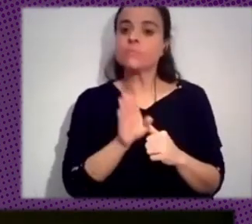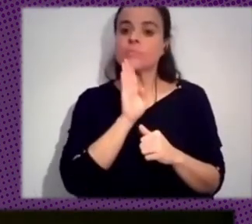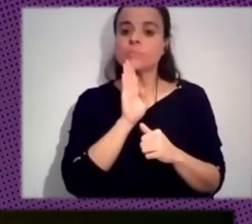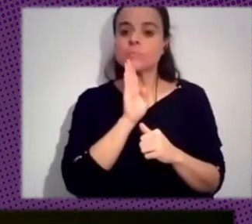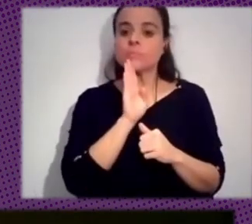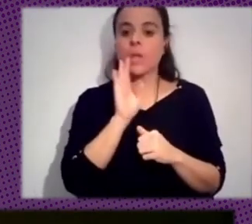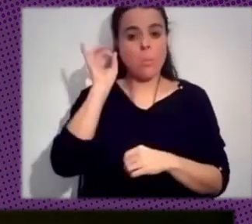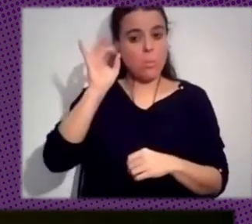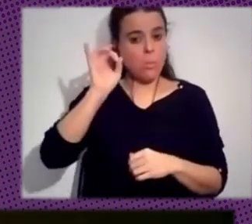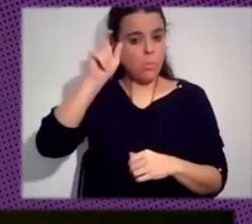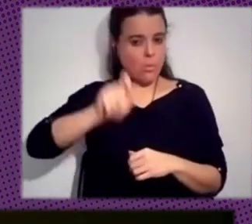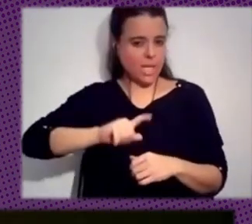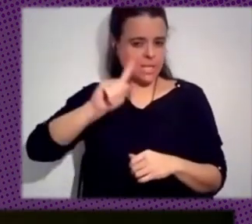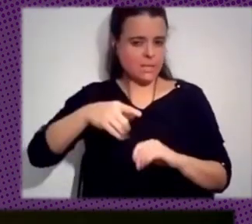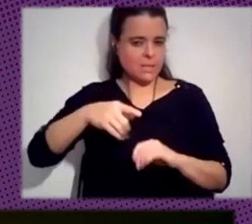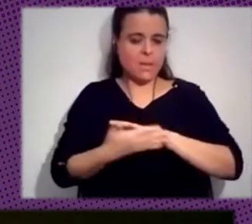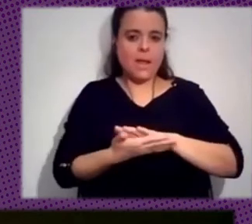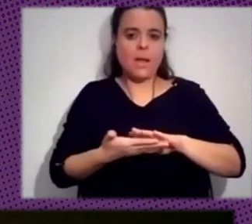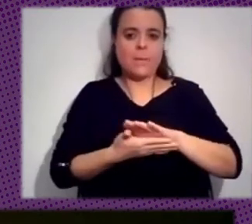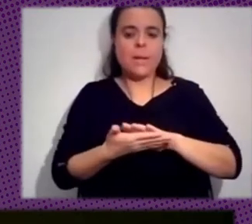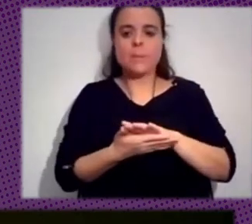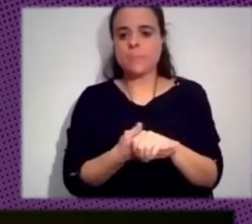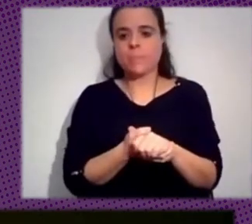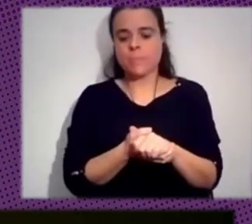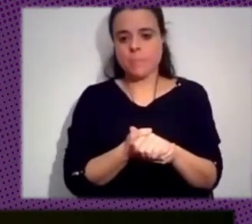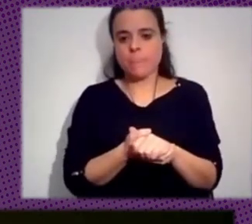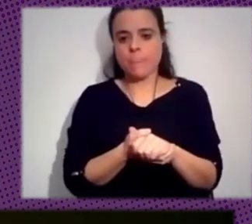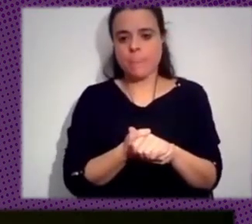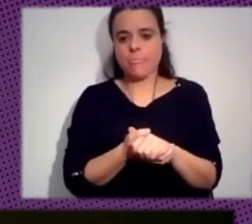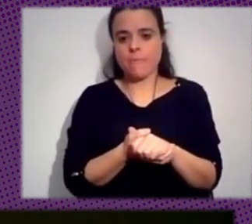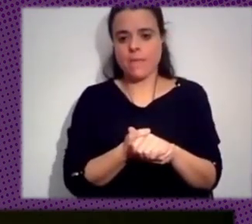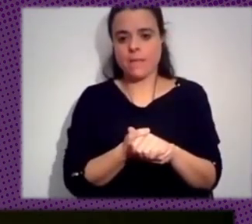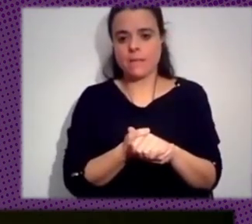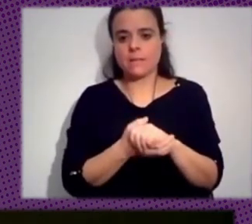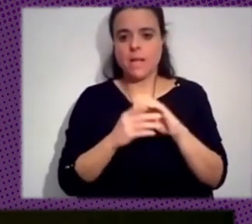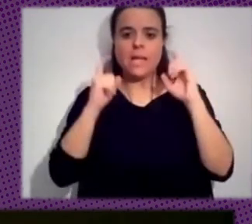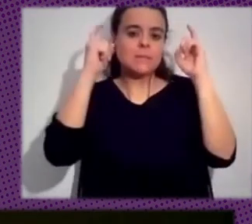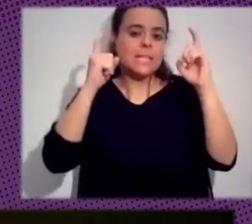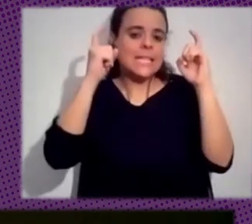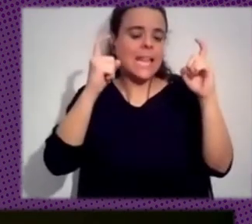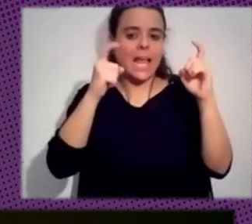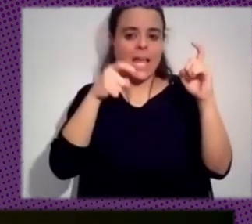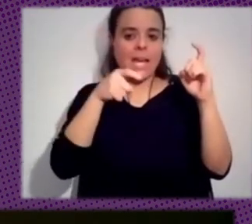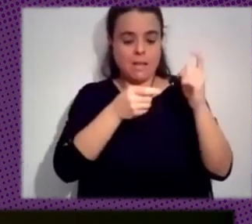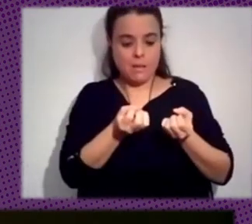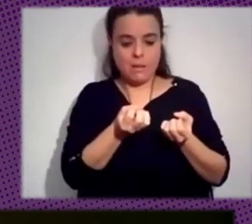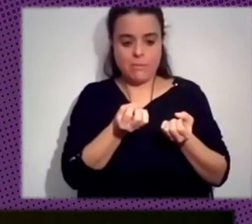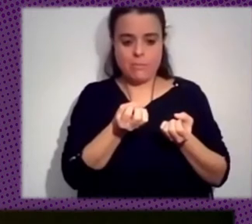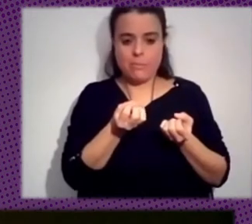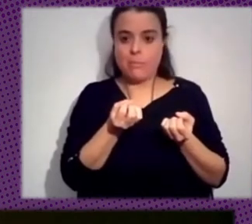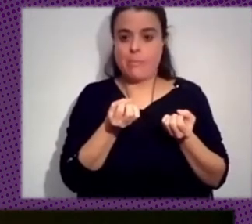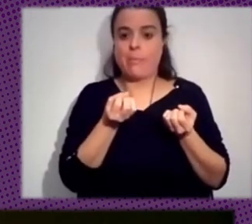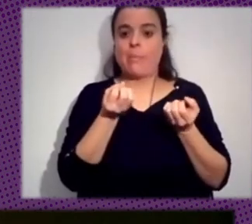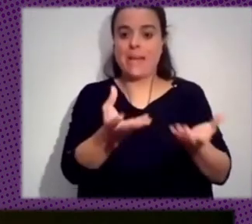ponentes, es crear una impresión de que este mensaje es tan extremo,